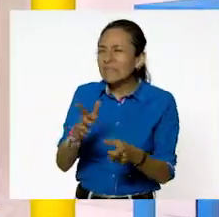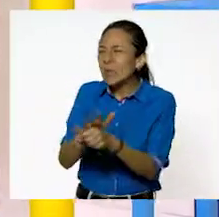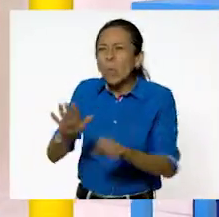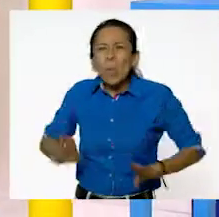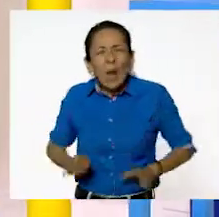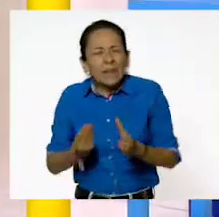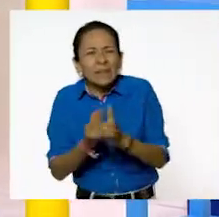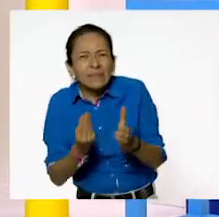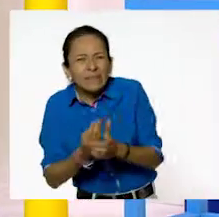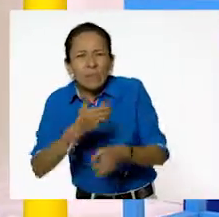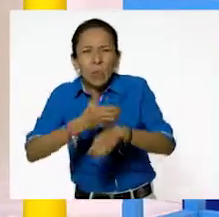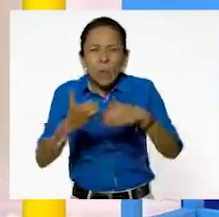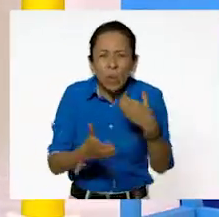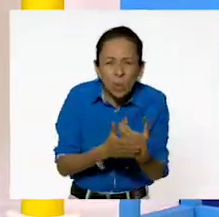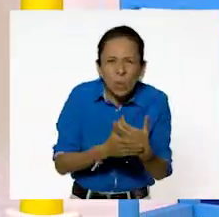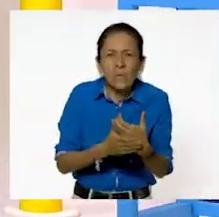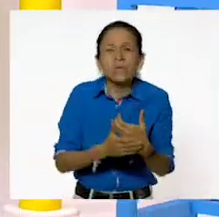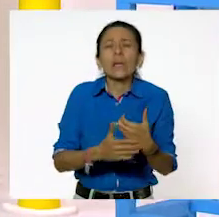distinguir?